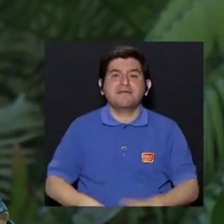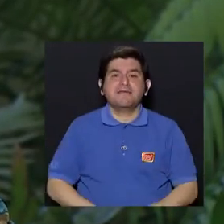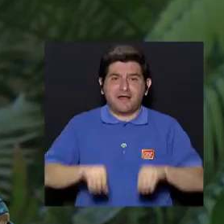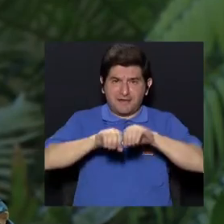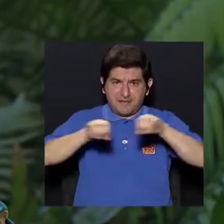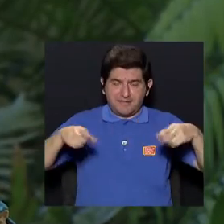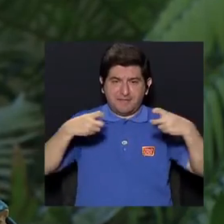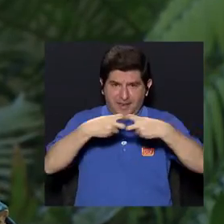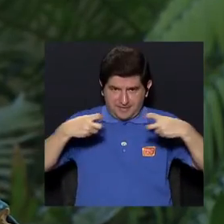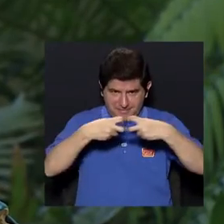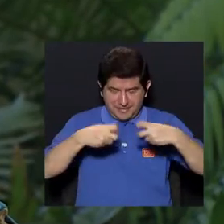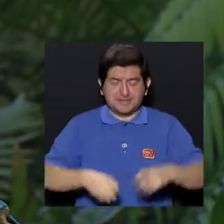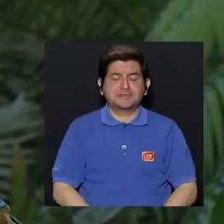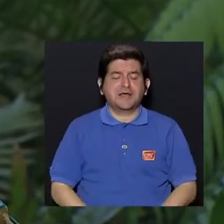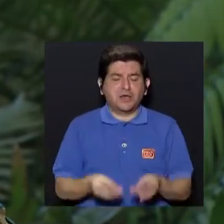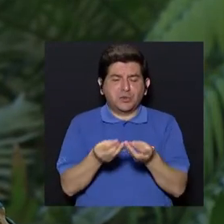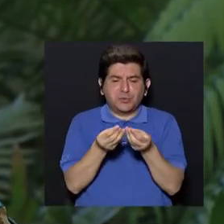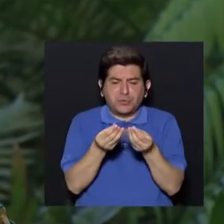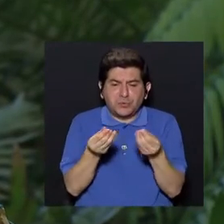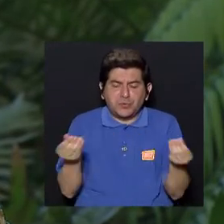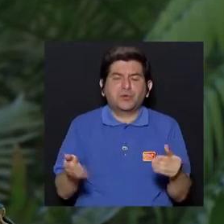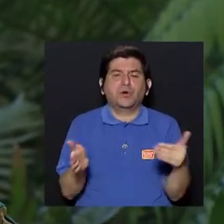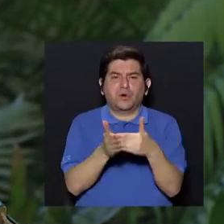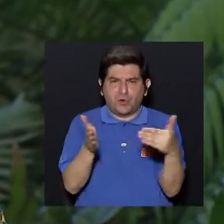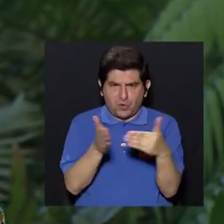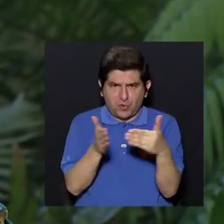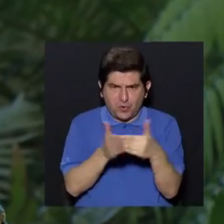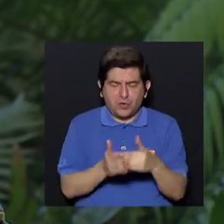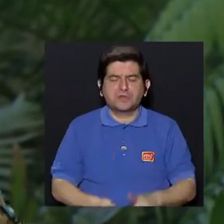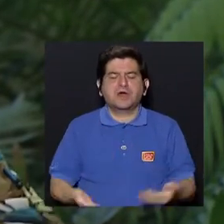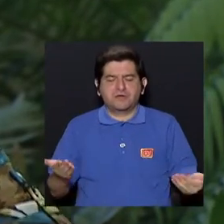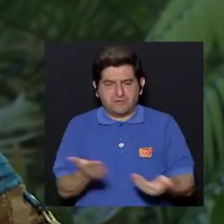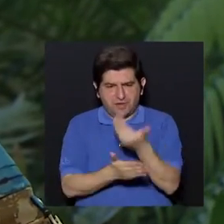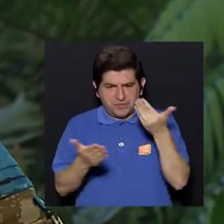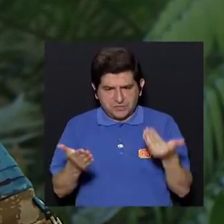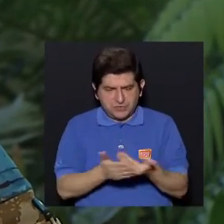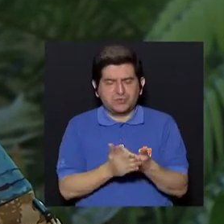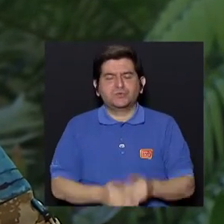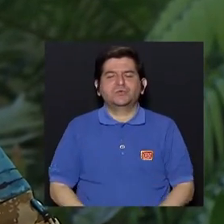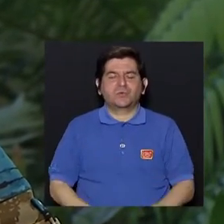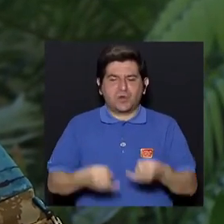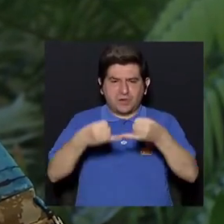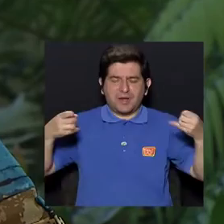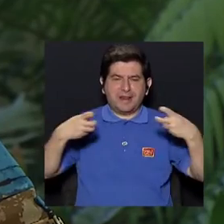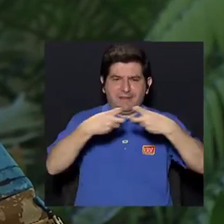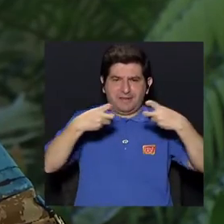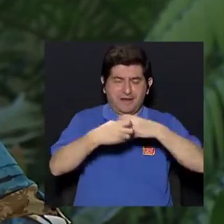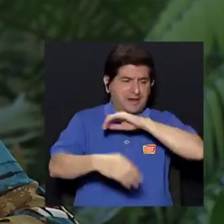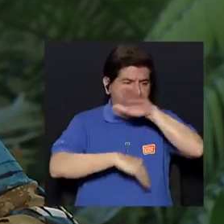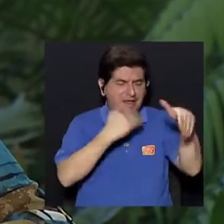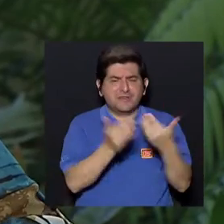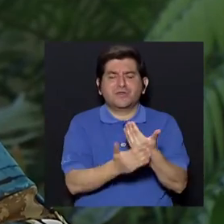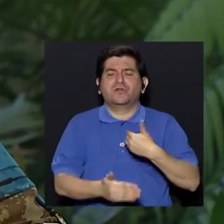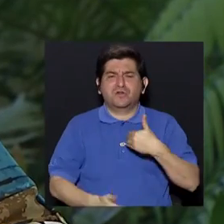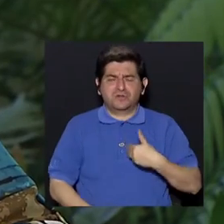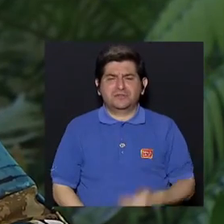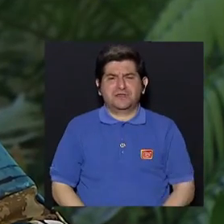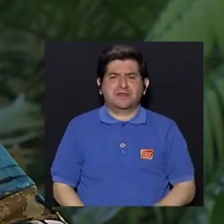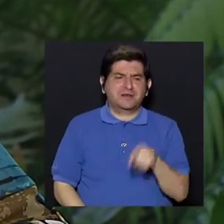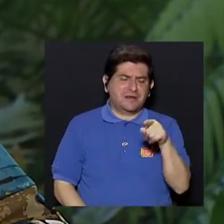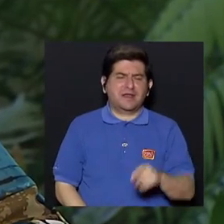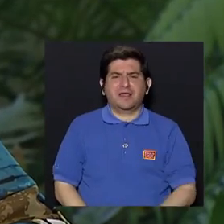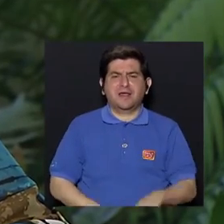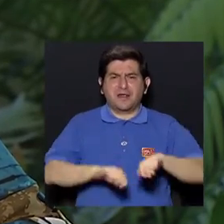¿verdad? El cable se puede desarmar, ¿verdad? Volver a fundir y volver a generar nuevo cable. Entonces, todo lo que tengamos de línea blanca,